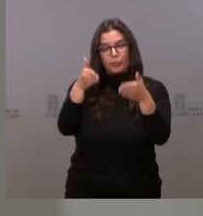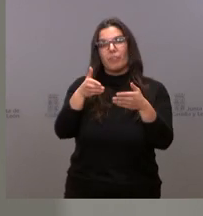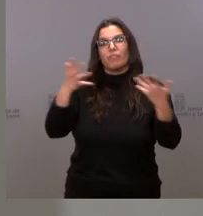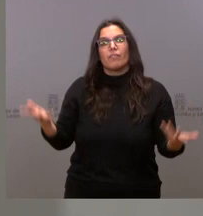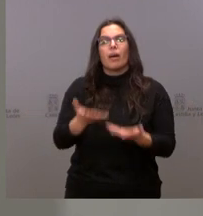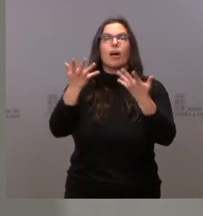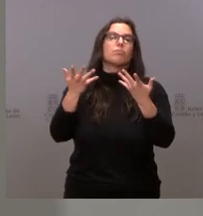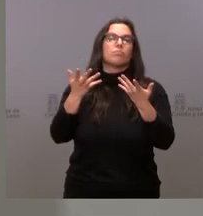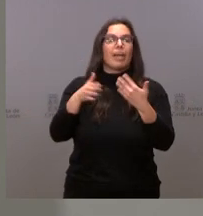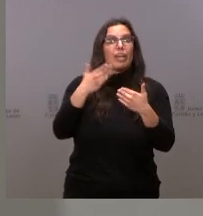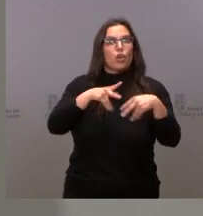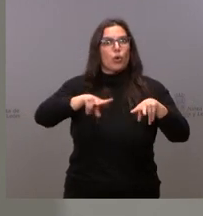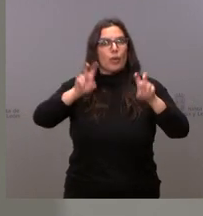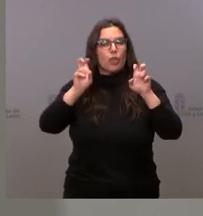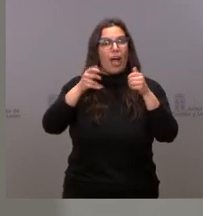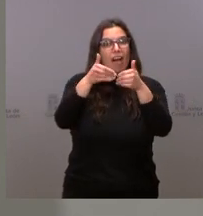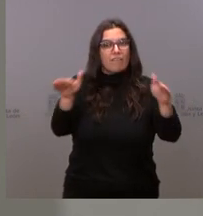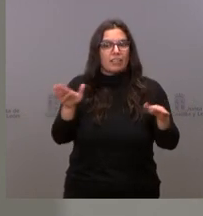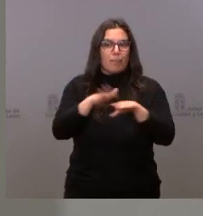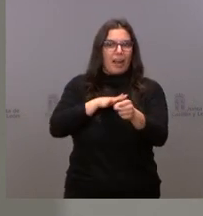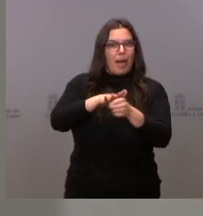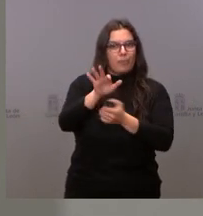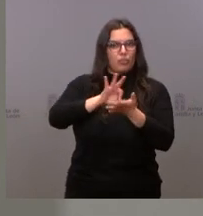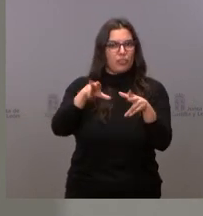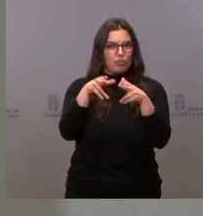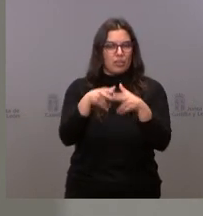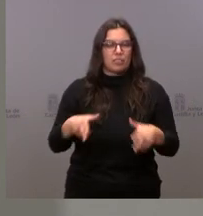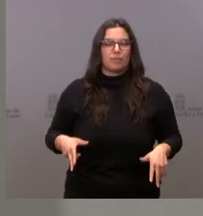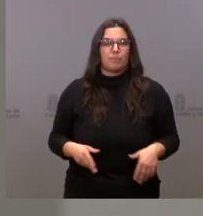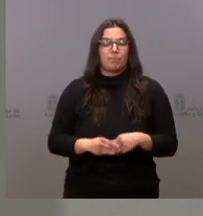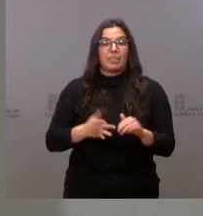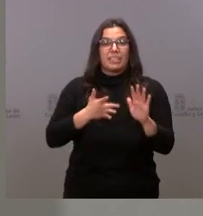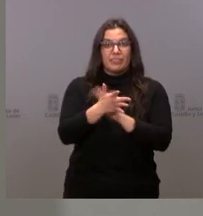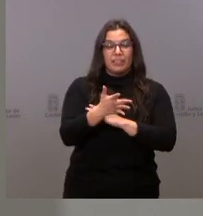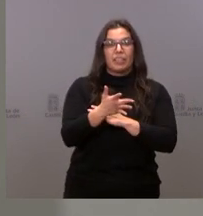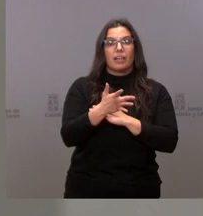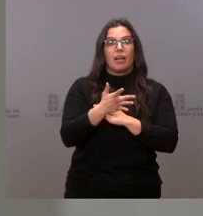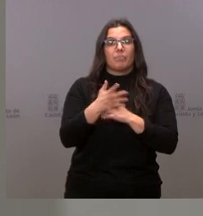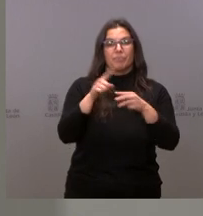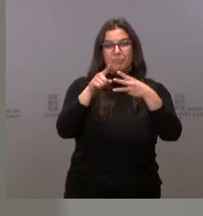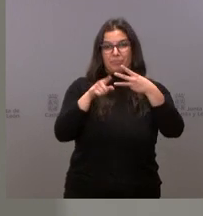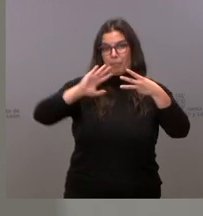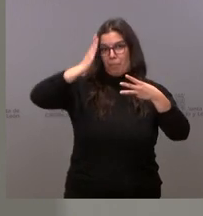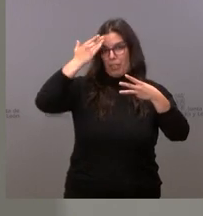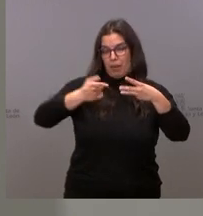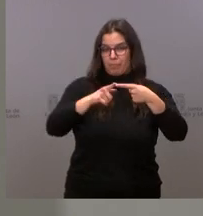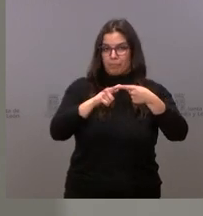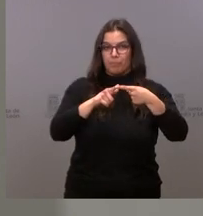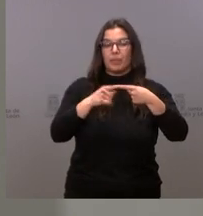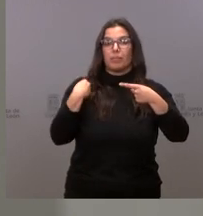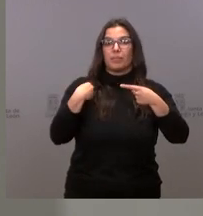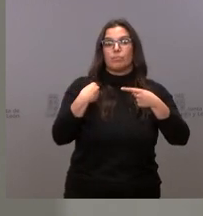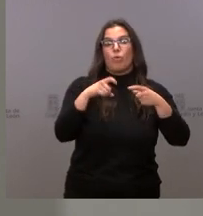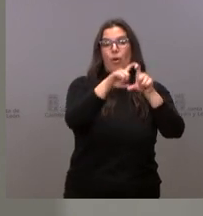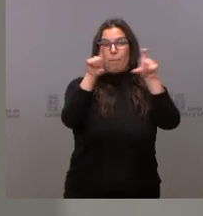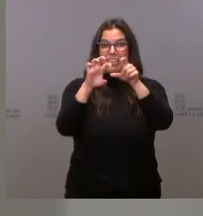innovación abierta en este ámbito de nuestros servicios sociales. Tiene tres orientaciones principales. primer lugar, el clúster va a